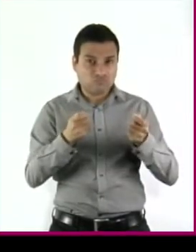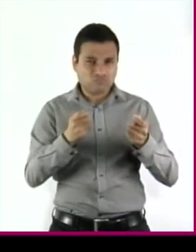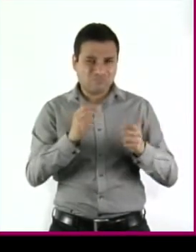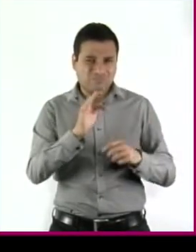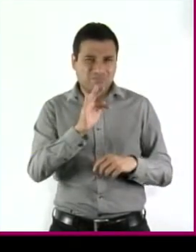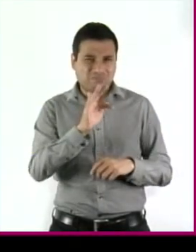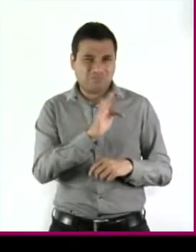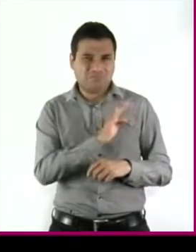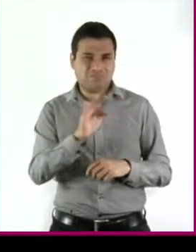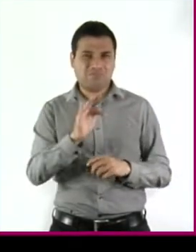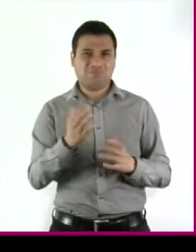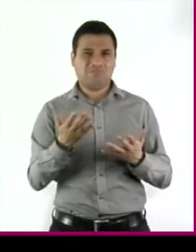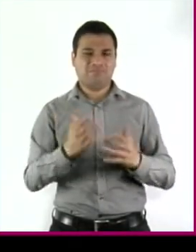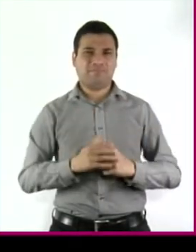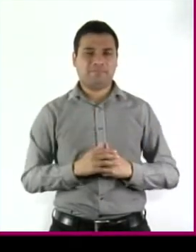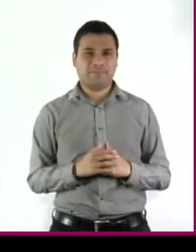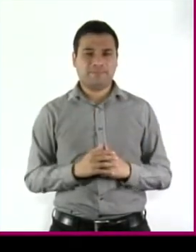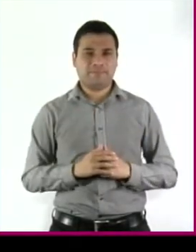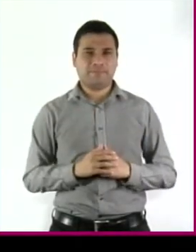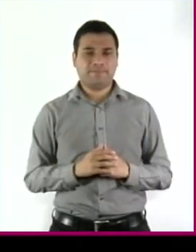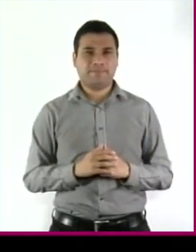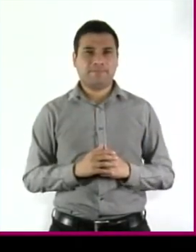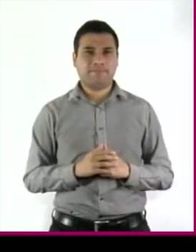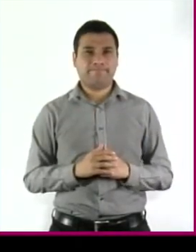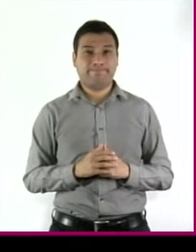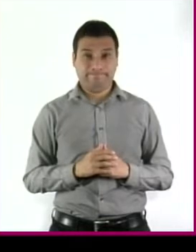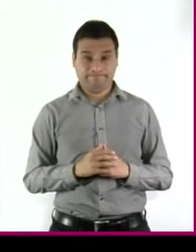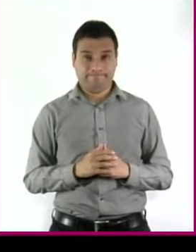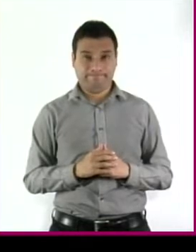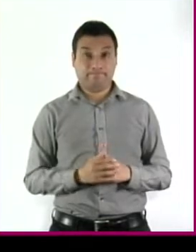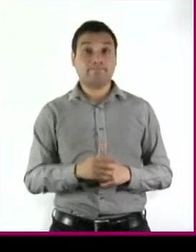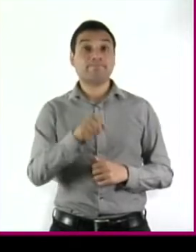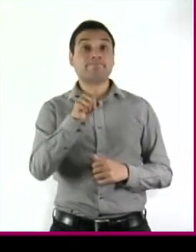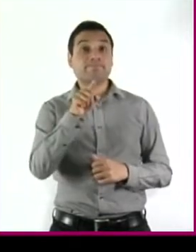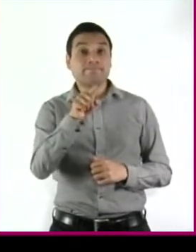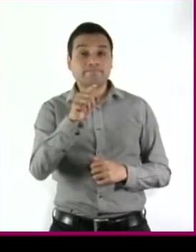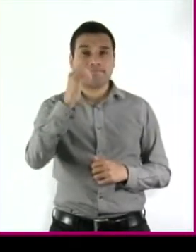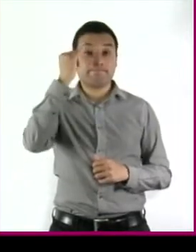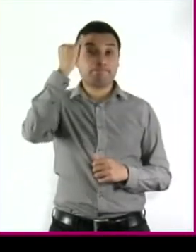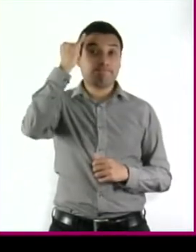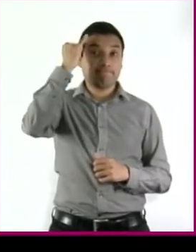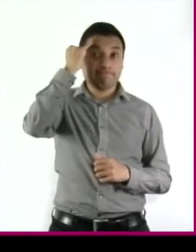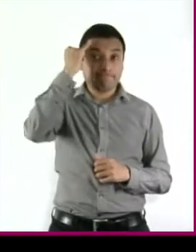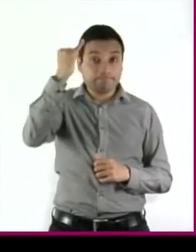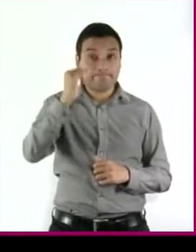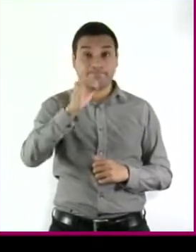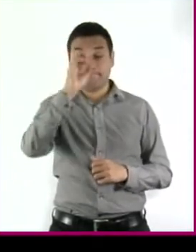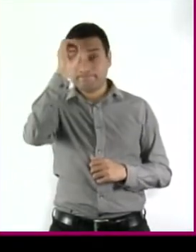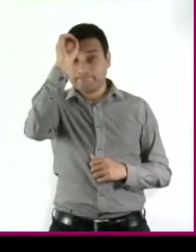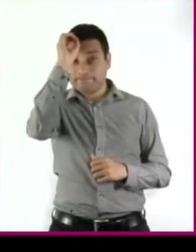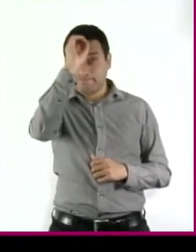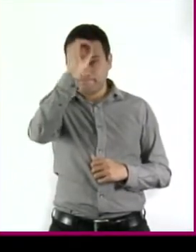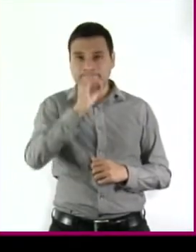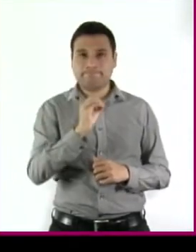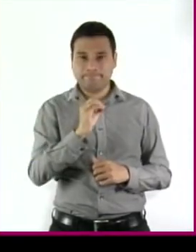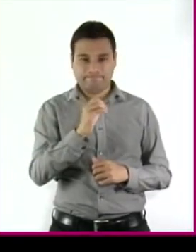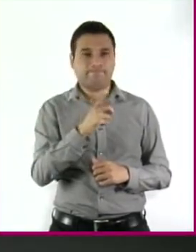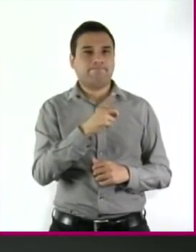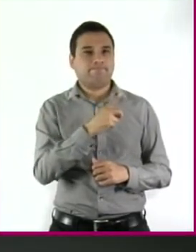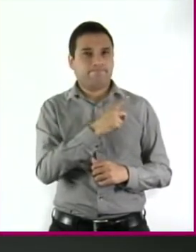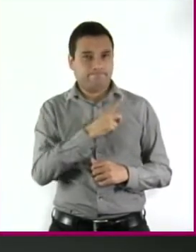por utilizar la argumentación para revisar nuestras asunciones y no para afirmar nuestros prejuicios.